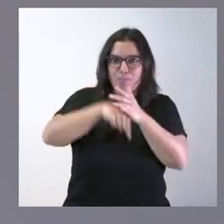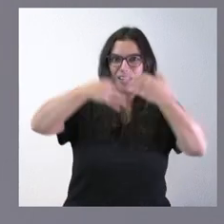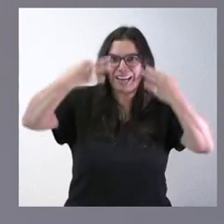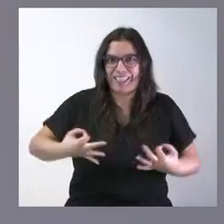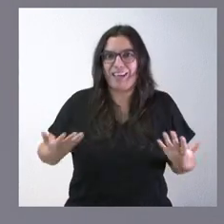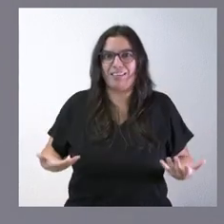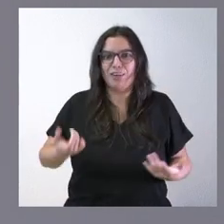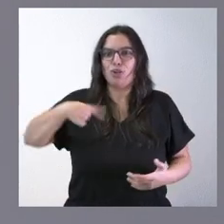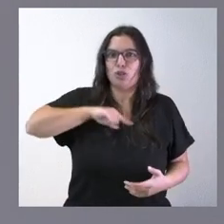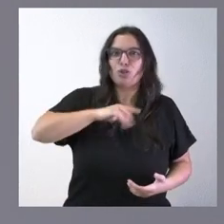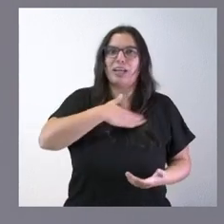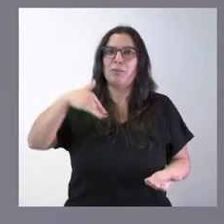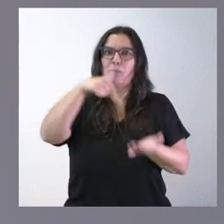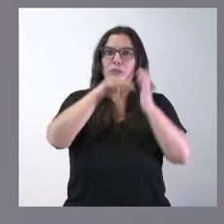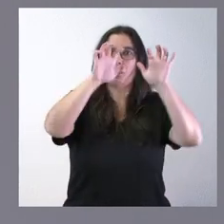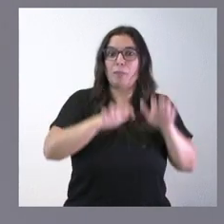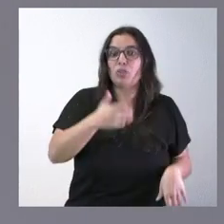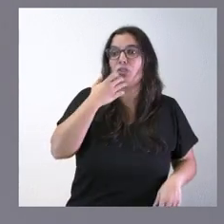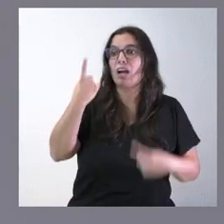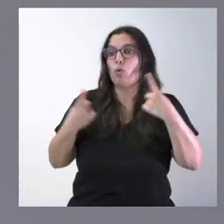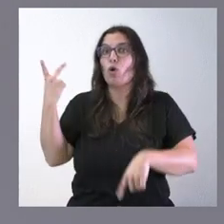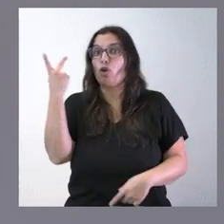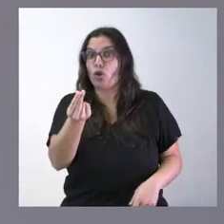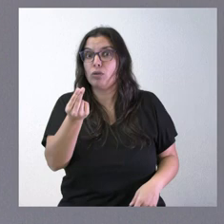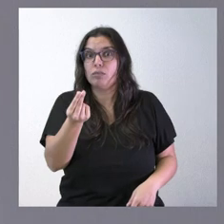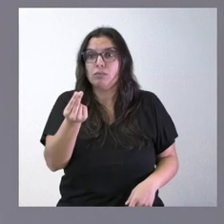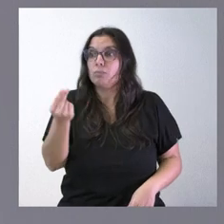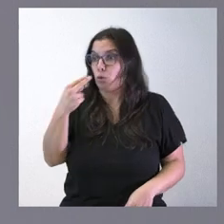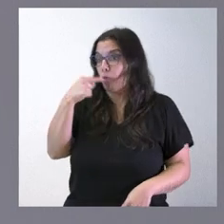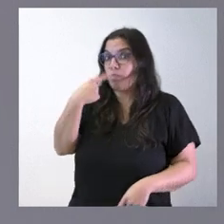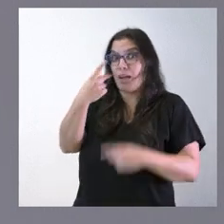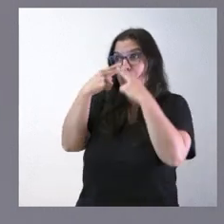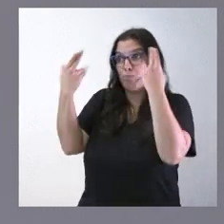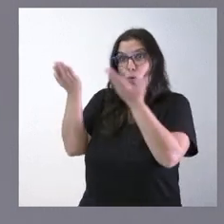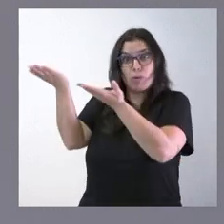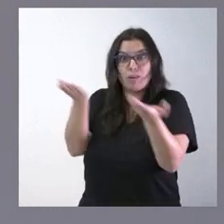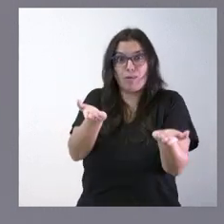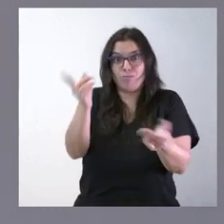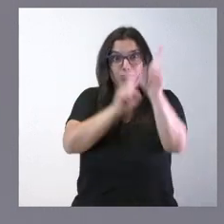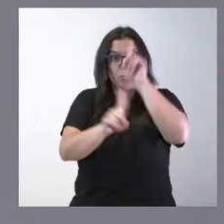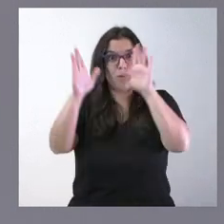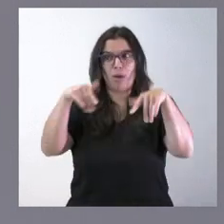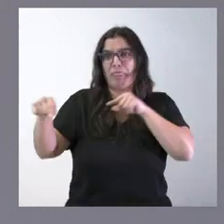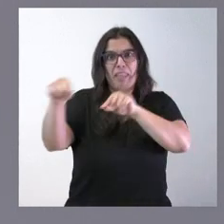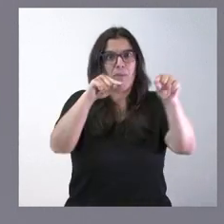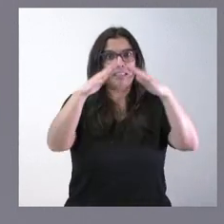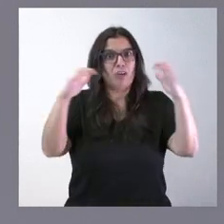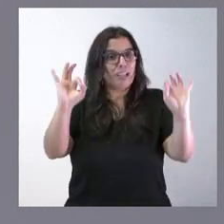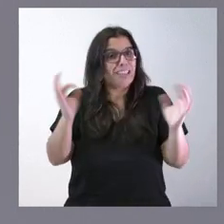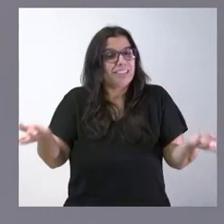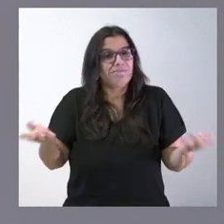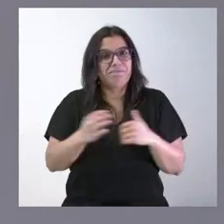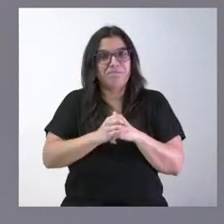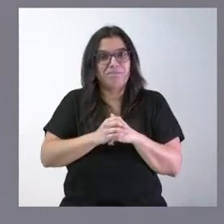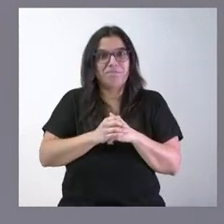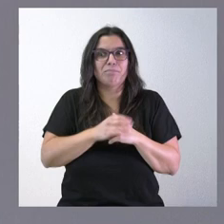que es que queremos bajar impuestos y si alguien se niega a esa medida lo puede decir públicamente si no hay ningún inconveniente el debate parlamentario consiste en eso y